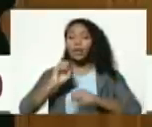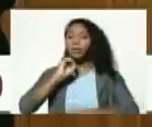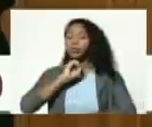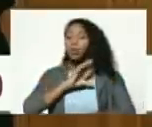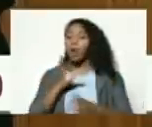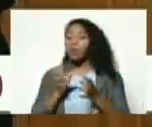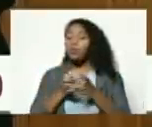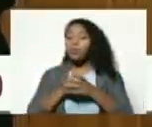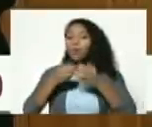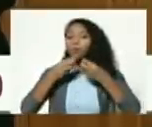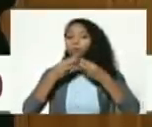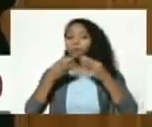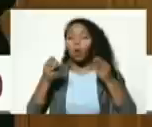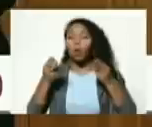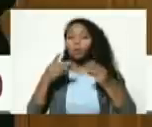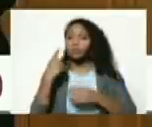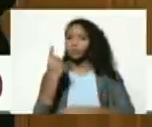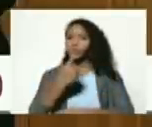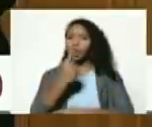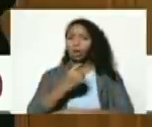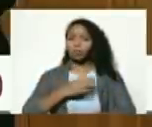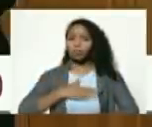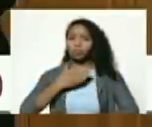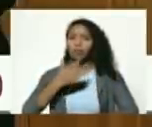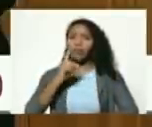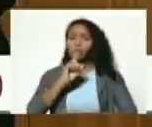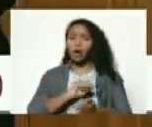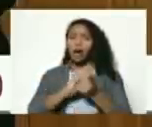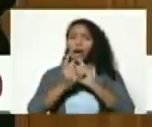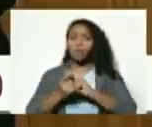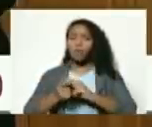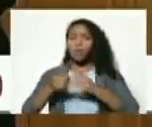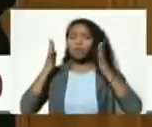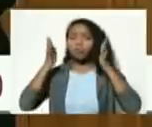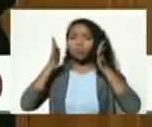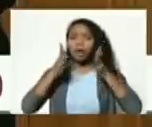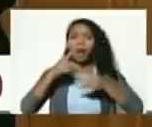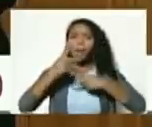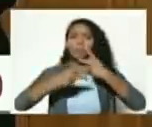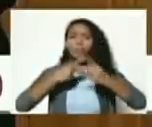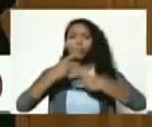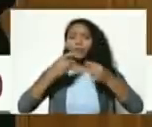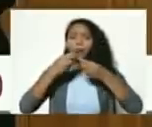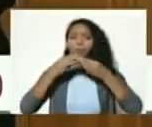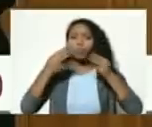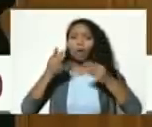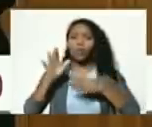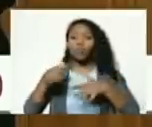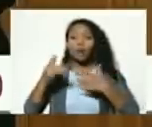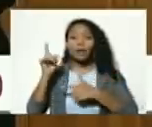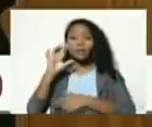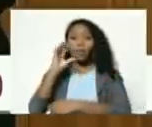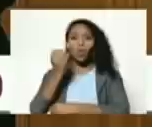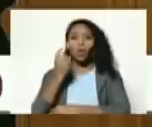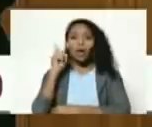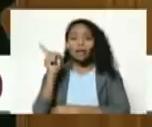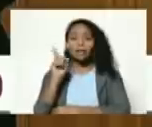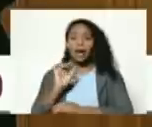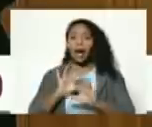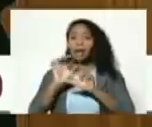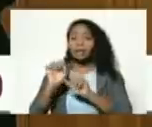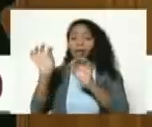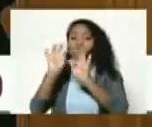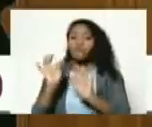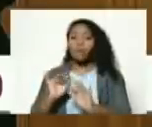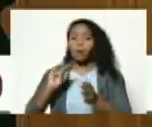al sector público solo será posible con un cambio de orientación en las políticas públicas por lo cual se lograría alcanzar de manera